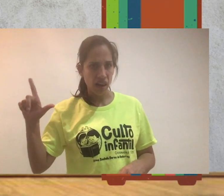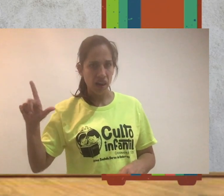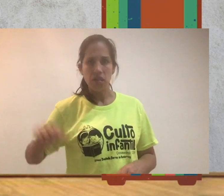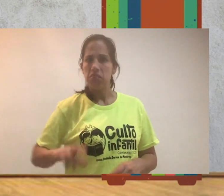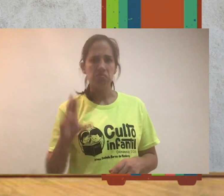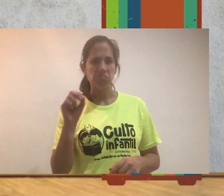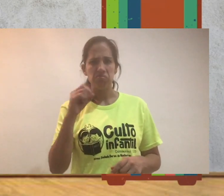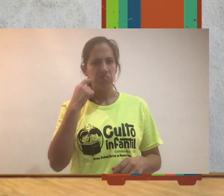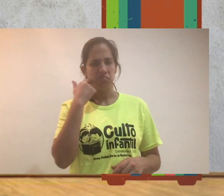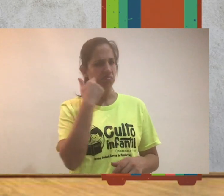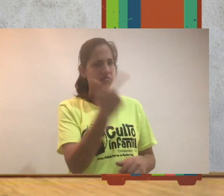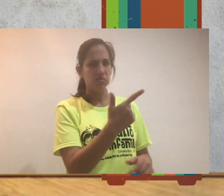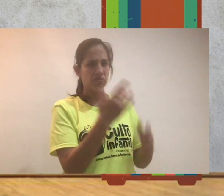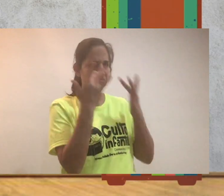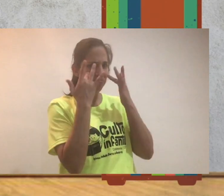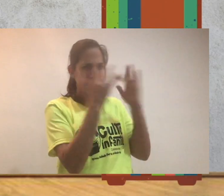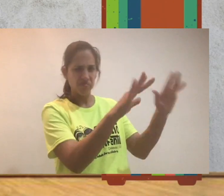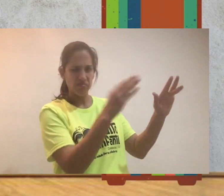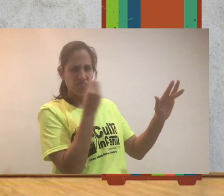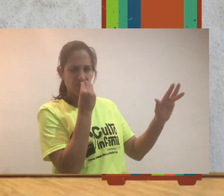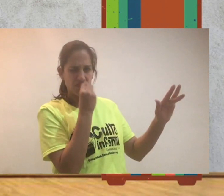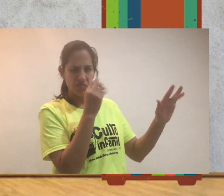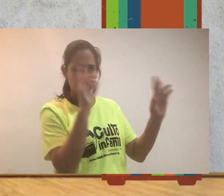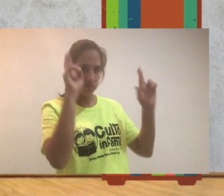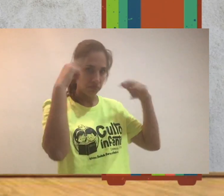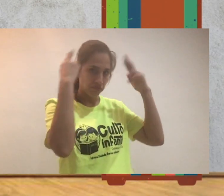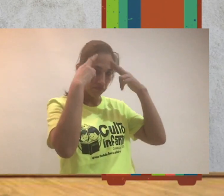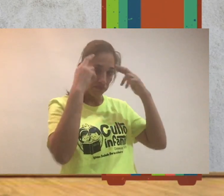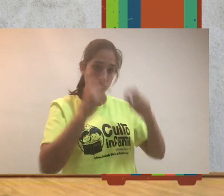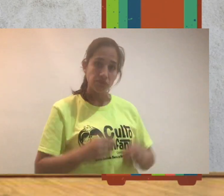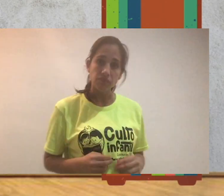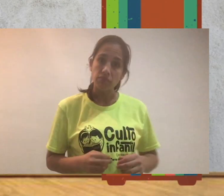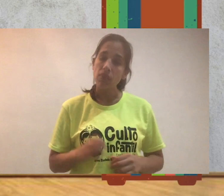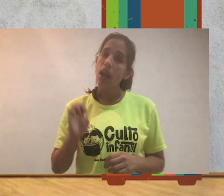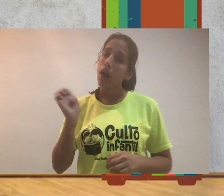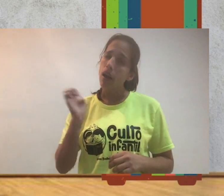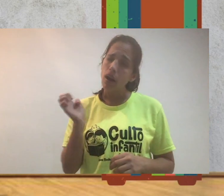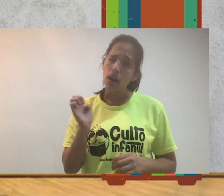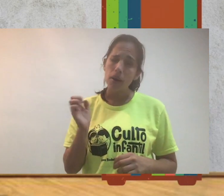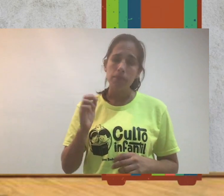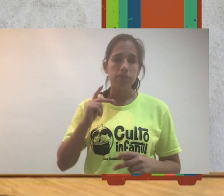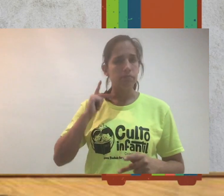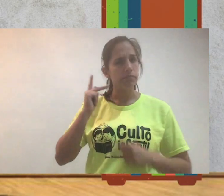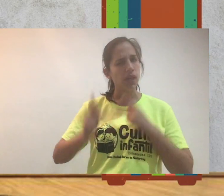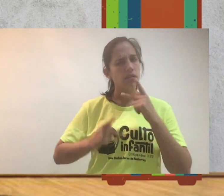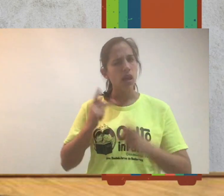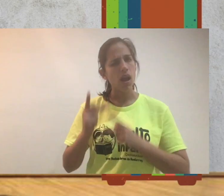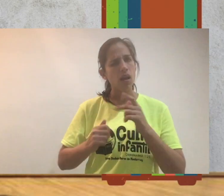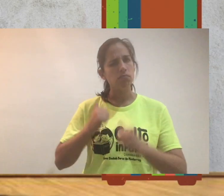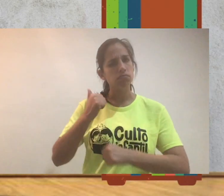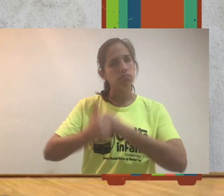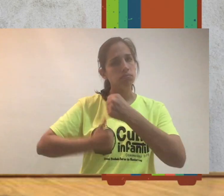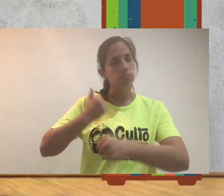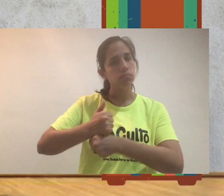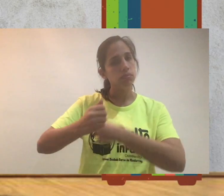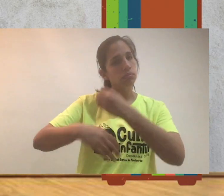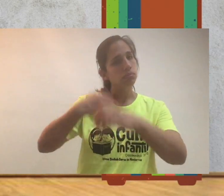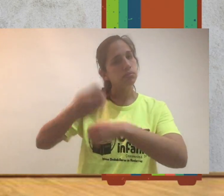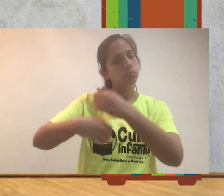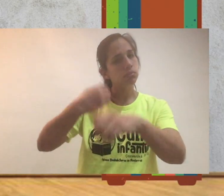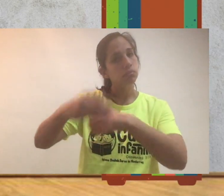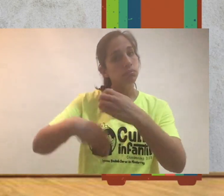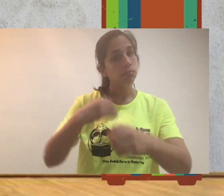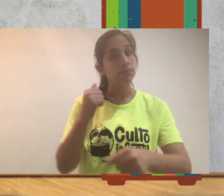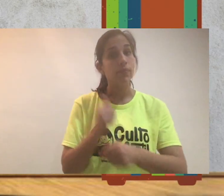decidió no hacerlo. Entonces, pasaron los años. Pasó mucho tiempo